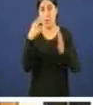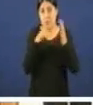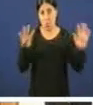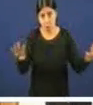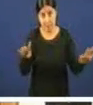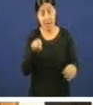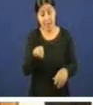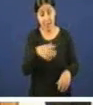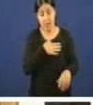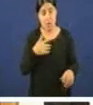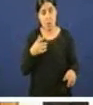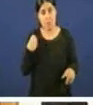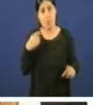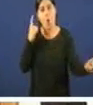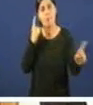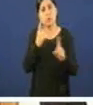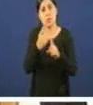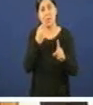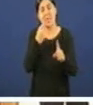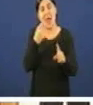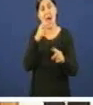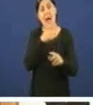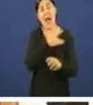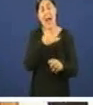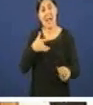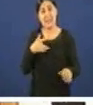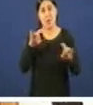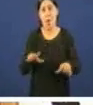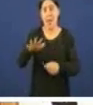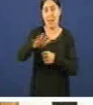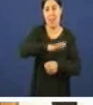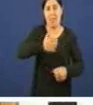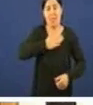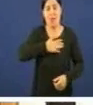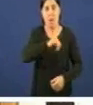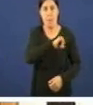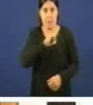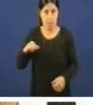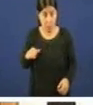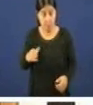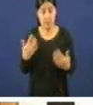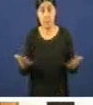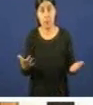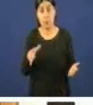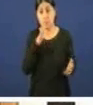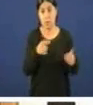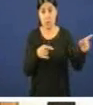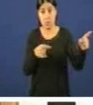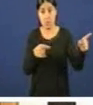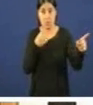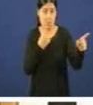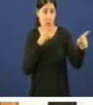principio a oposición de que consideraba as caixas como un dominio particular poucos argumentos deve ter vostede cando ten que